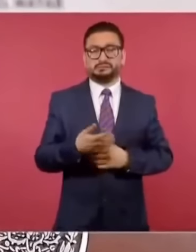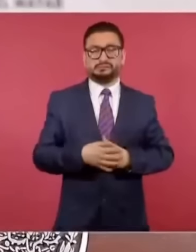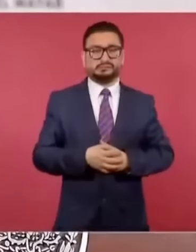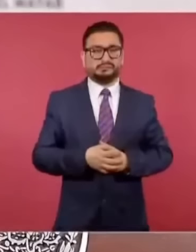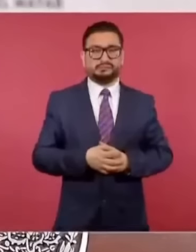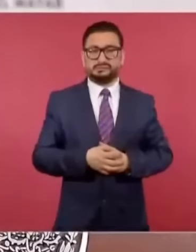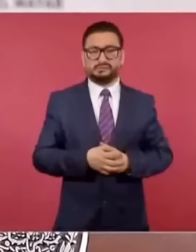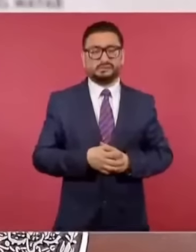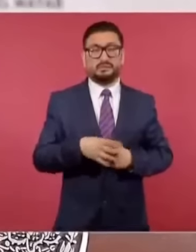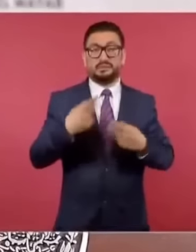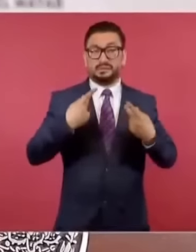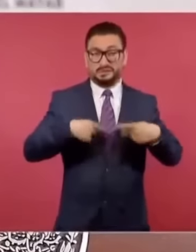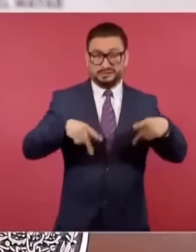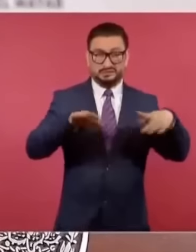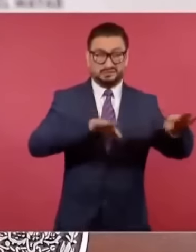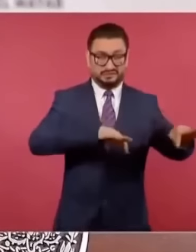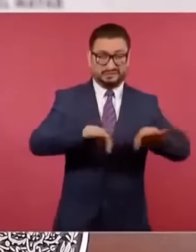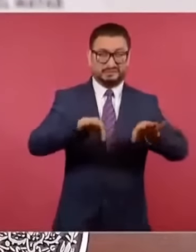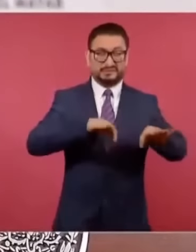los trabajadores